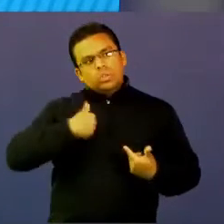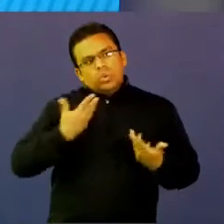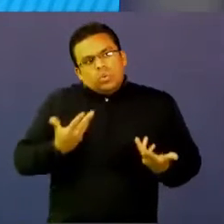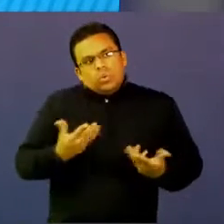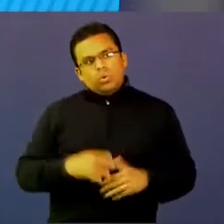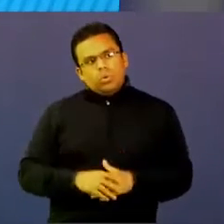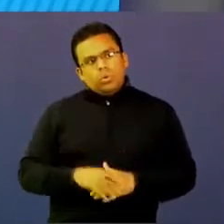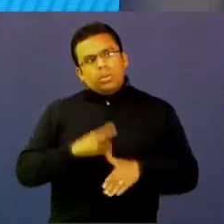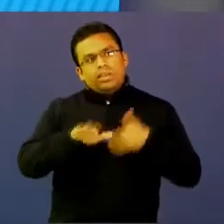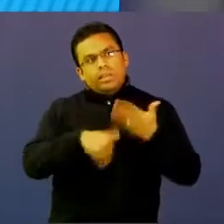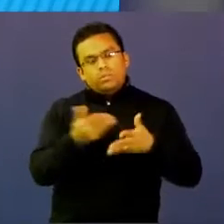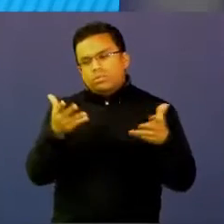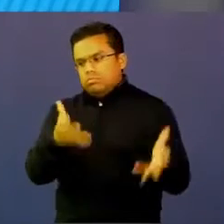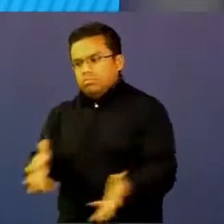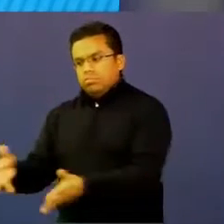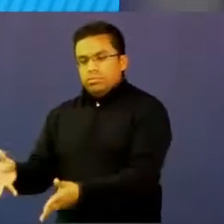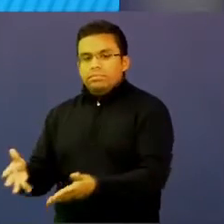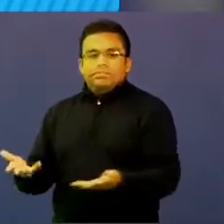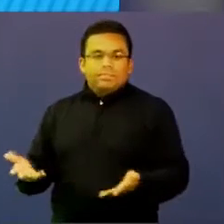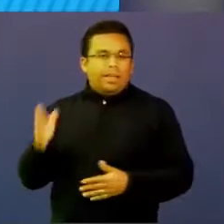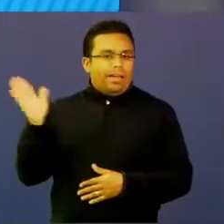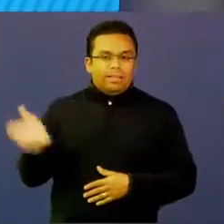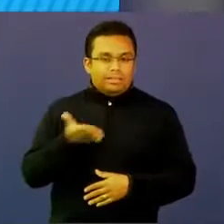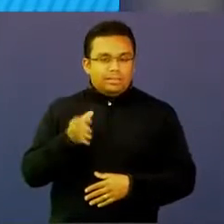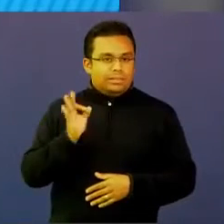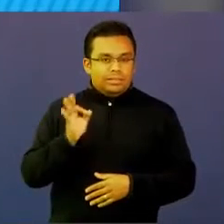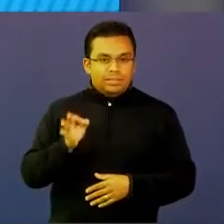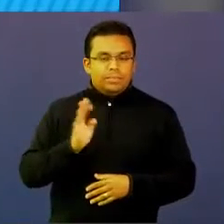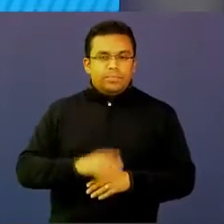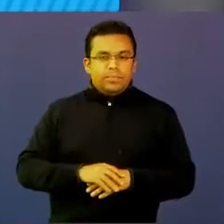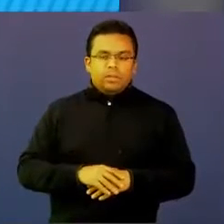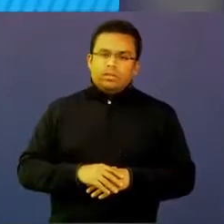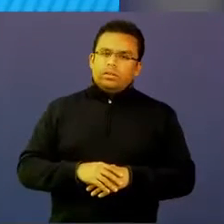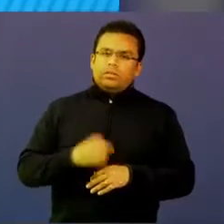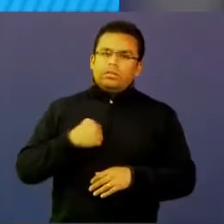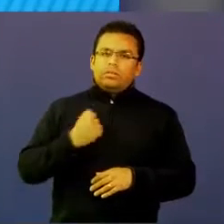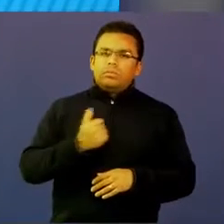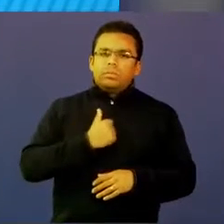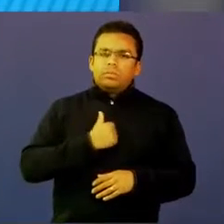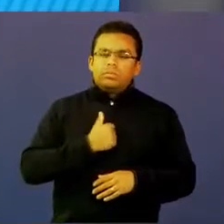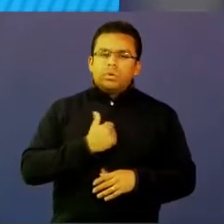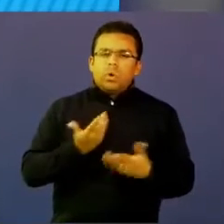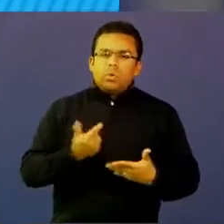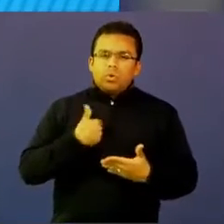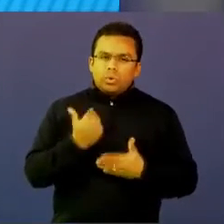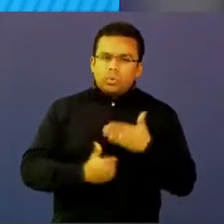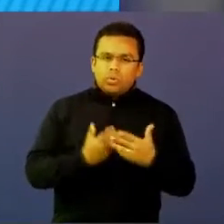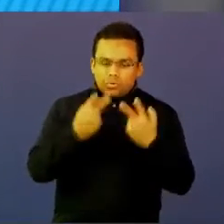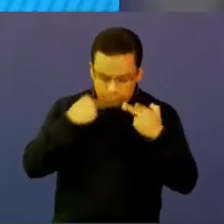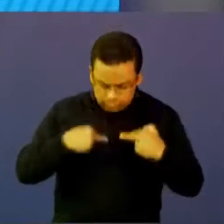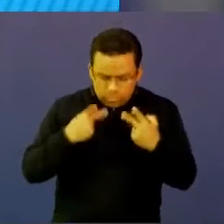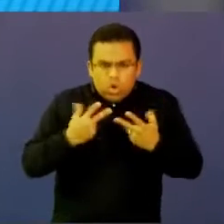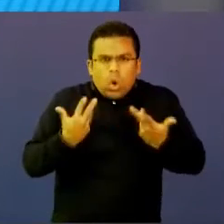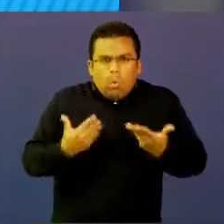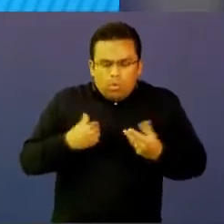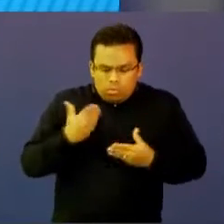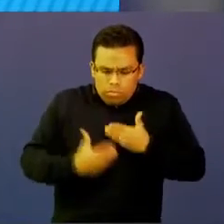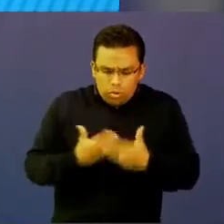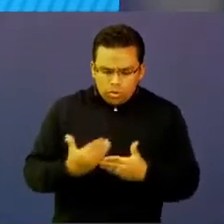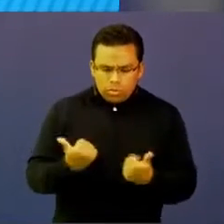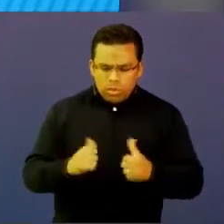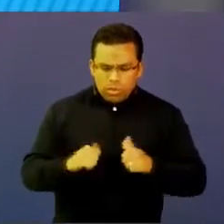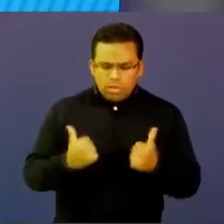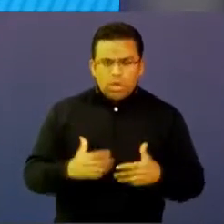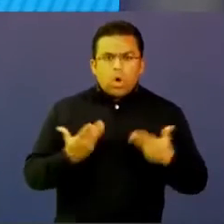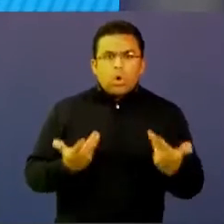Ese es el desafío de un maestro contemporáneo, preguntarse permanentemente por su mismo proceso de aprendizaje y por los